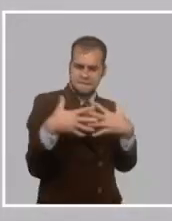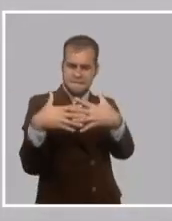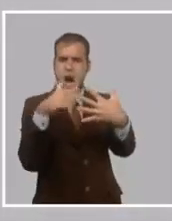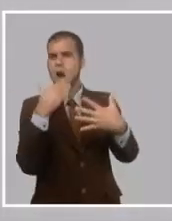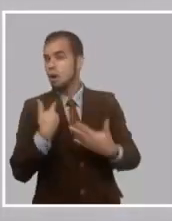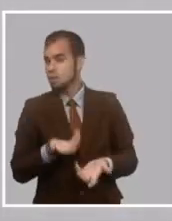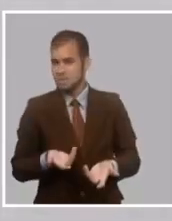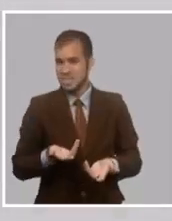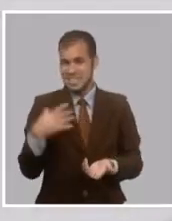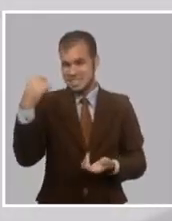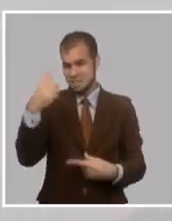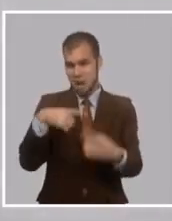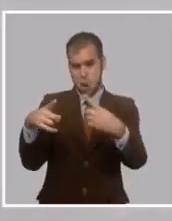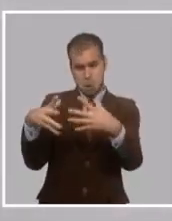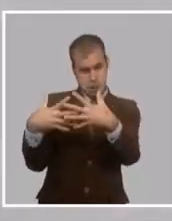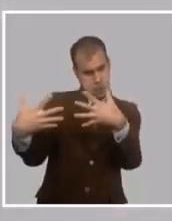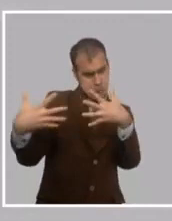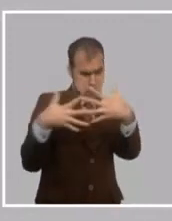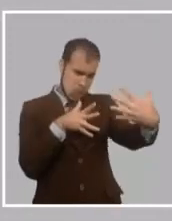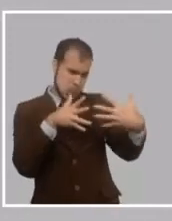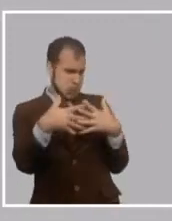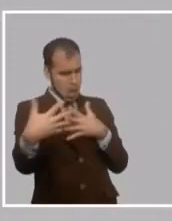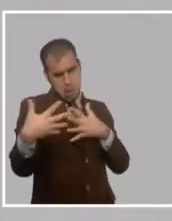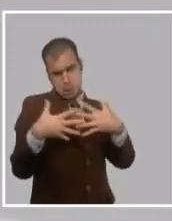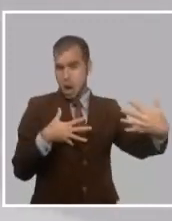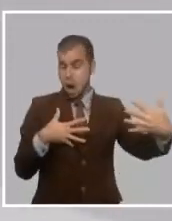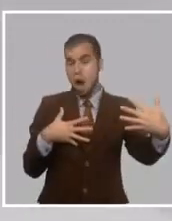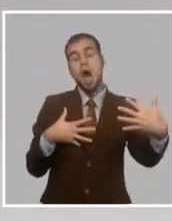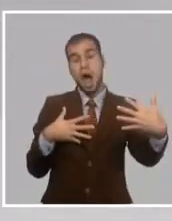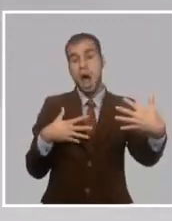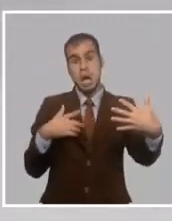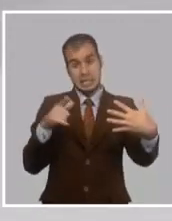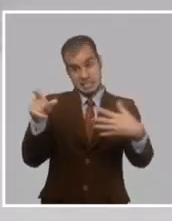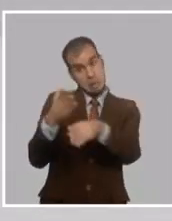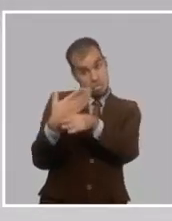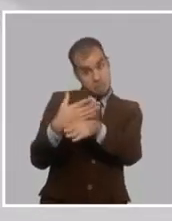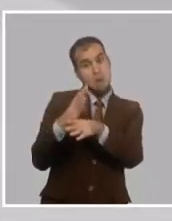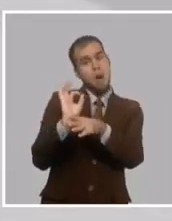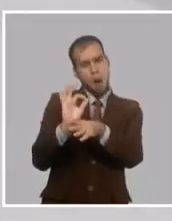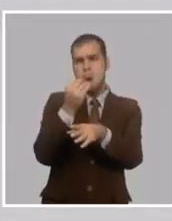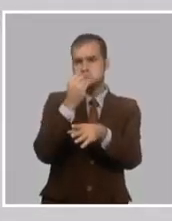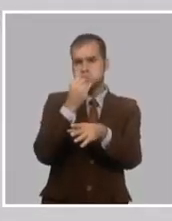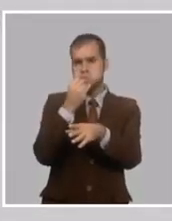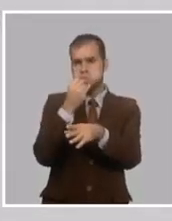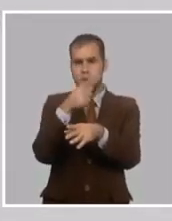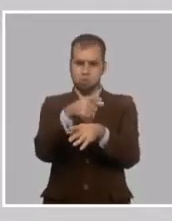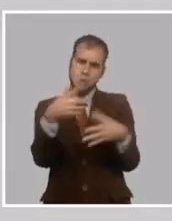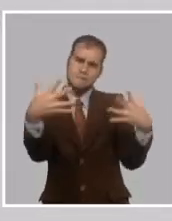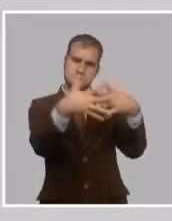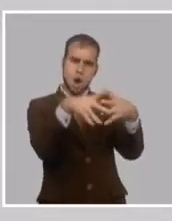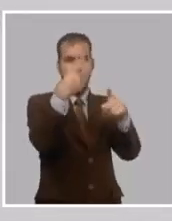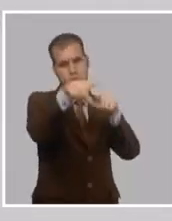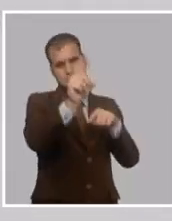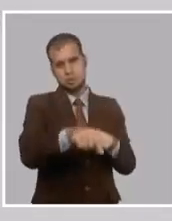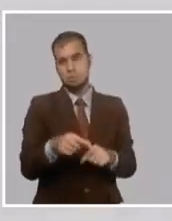tengo reservas contigo, Randy, pero me reúno con Luis y tú te reúnes con Ana. Y hacen un club